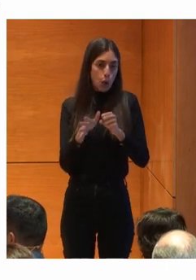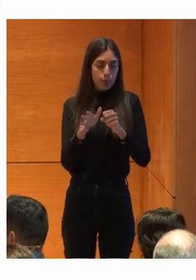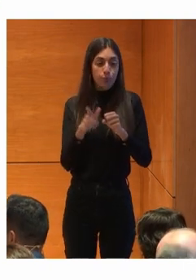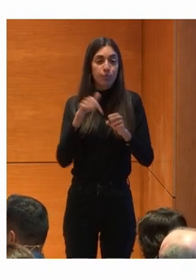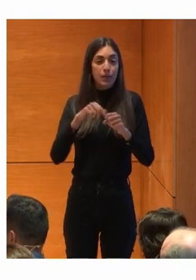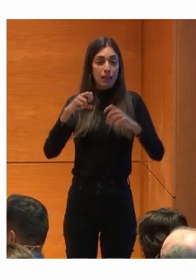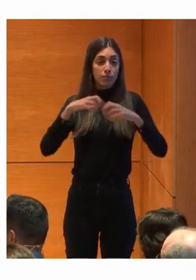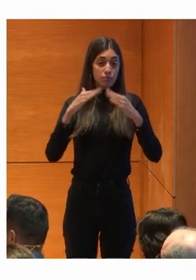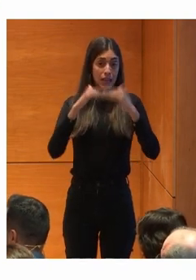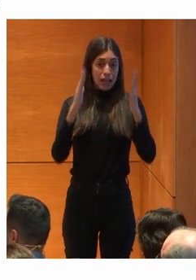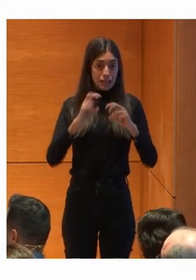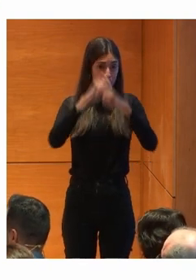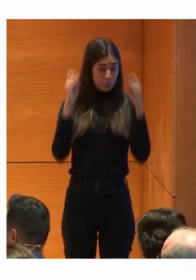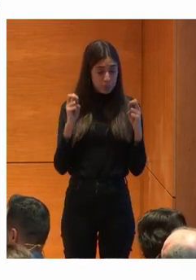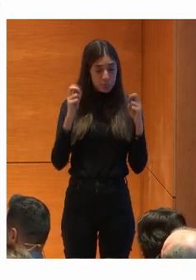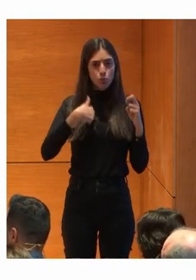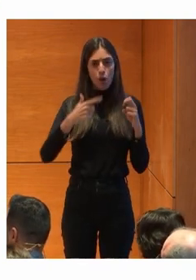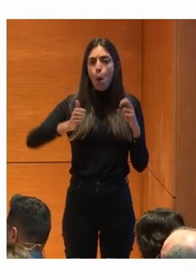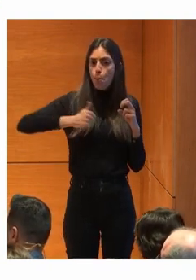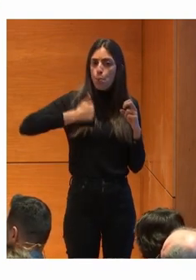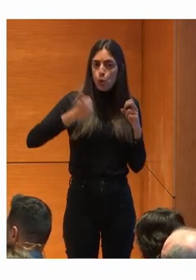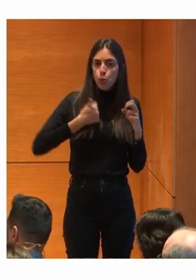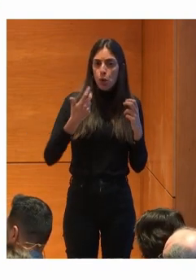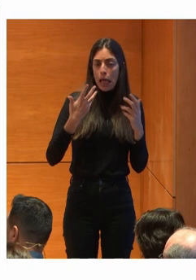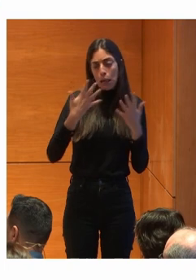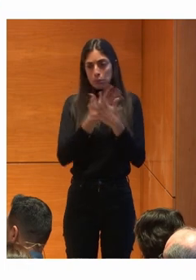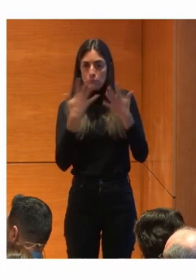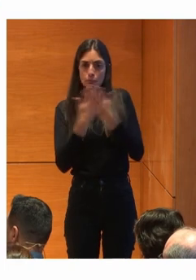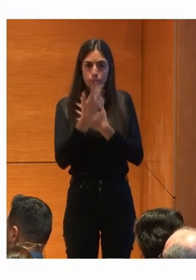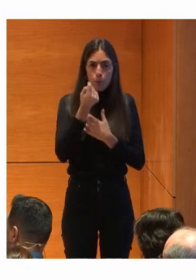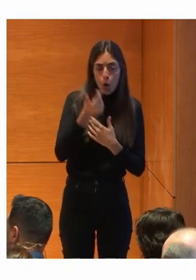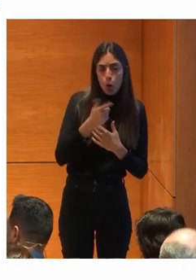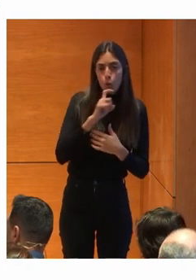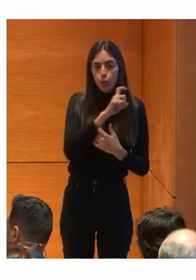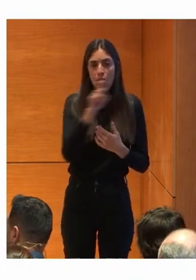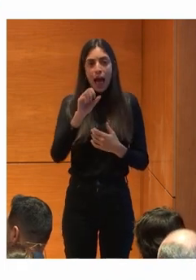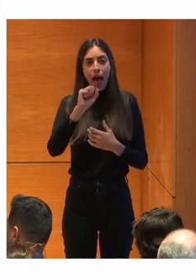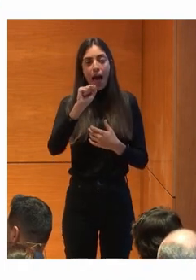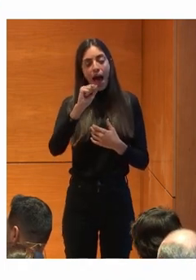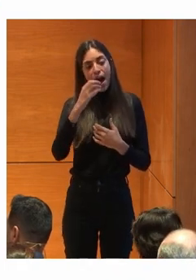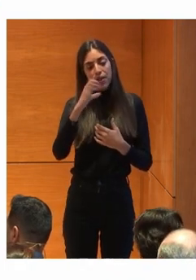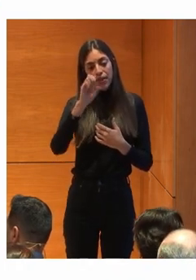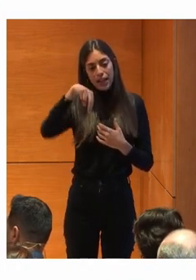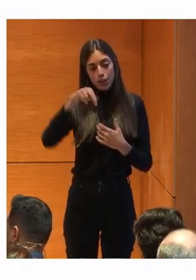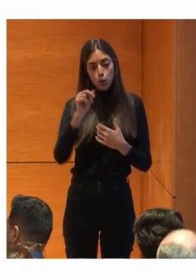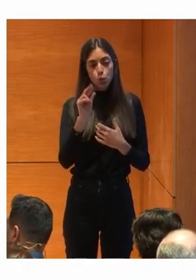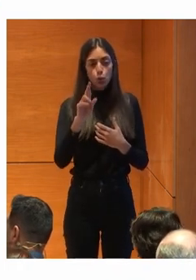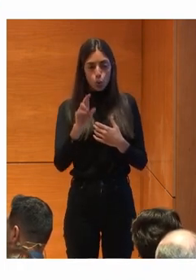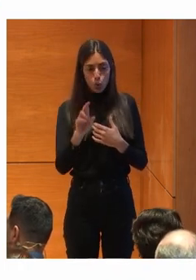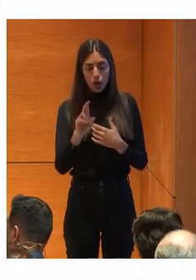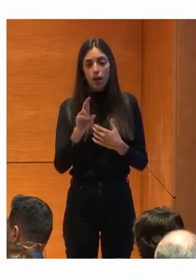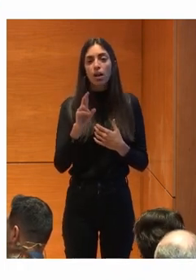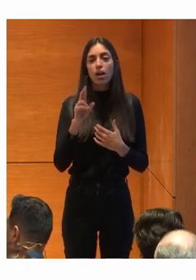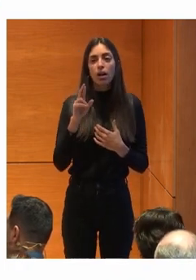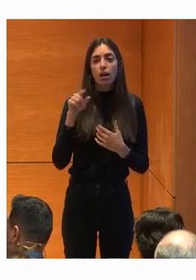encierro Tuvimos una oportunidad Ahí cruzada Con una fundación Accenture Y con otra serie De partners Para poder